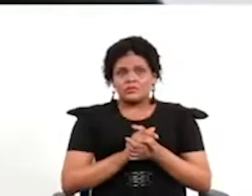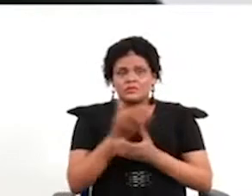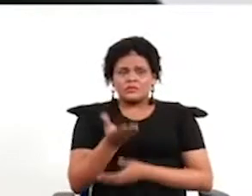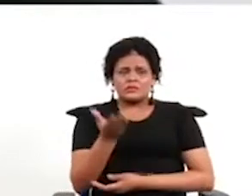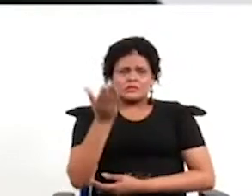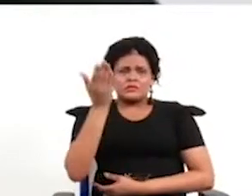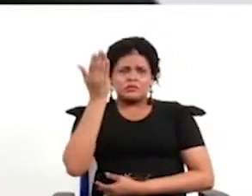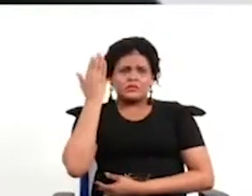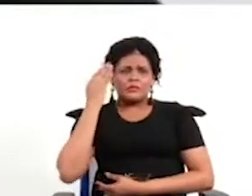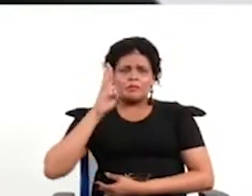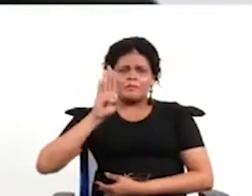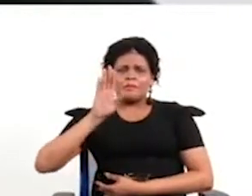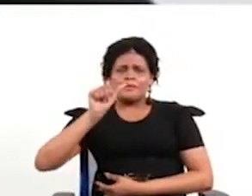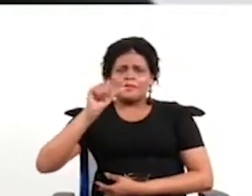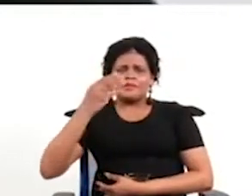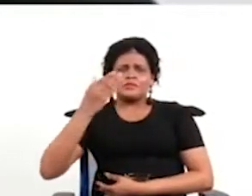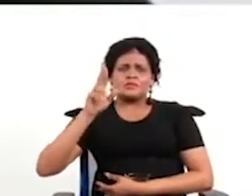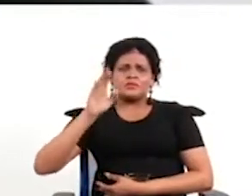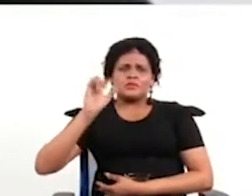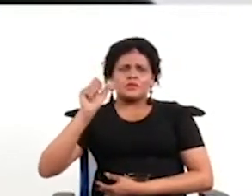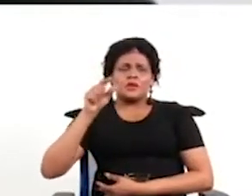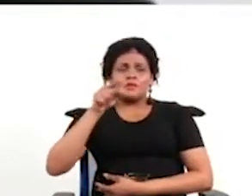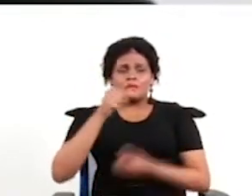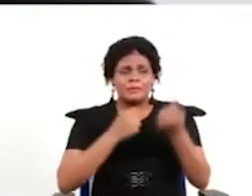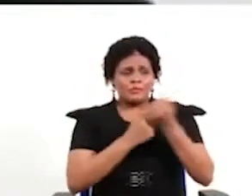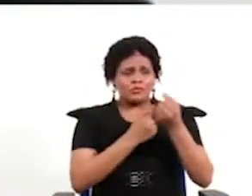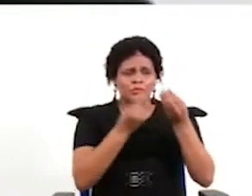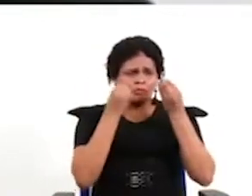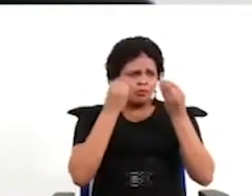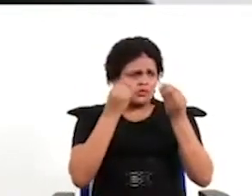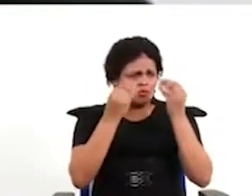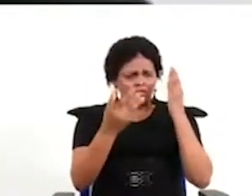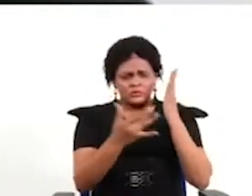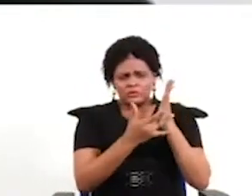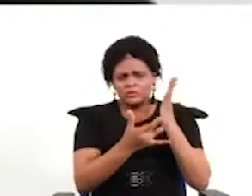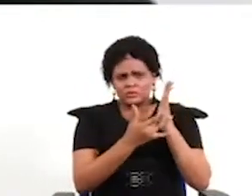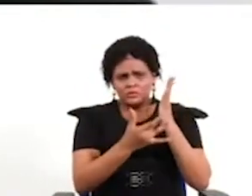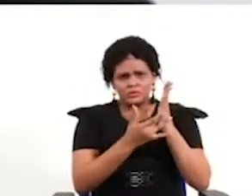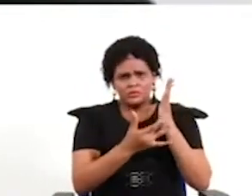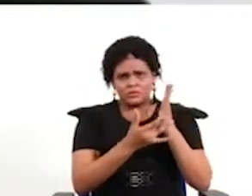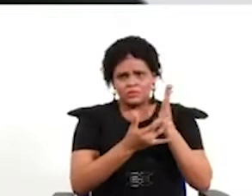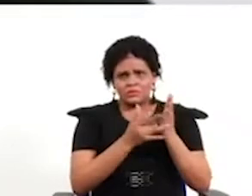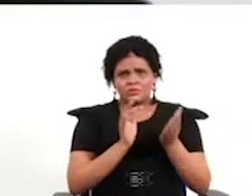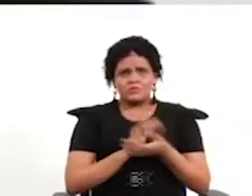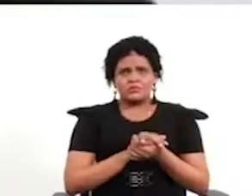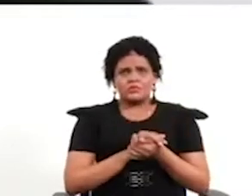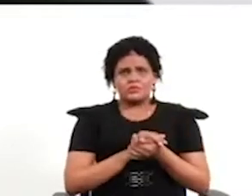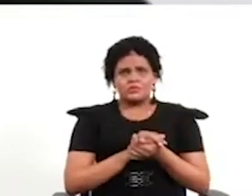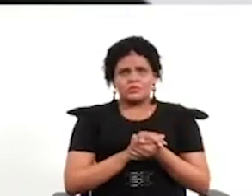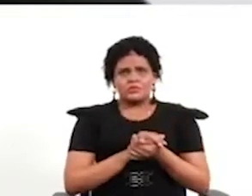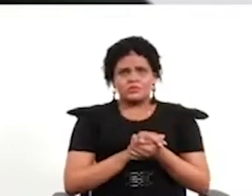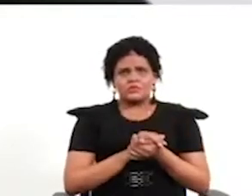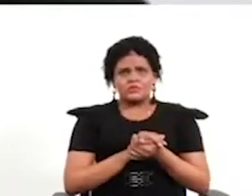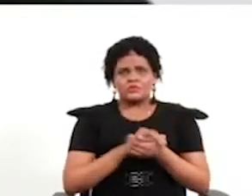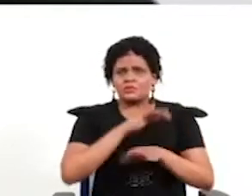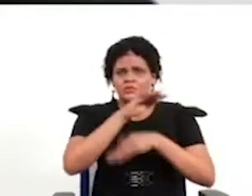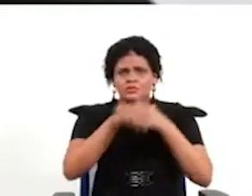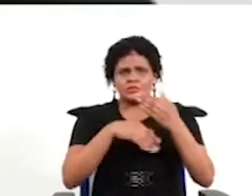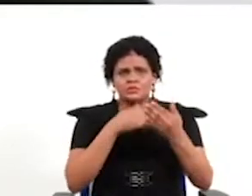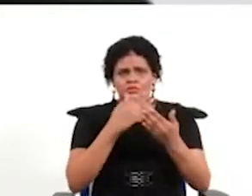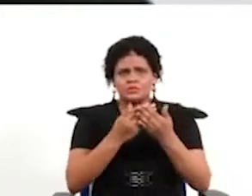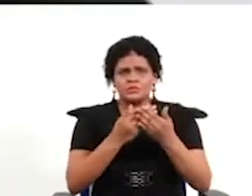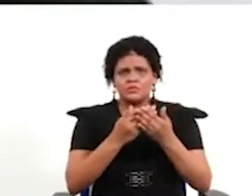que se apoyó mucho en la tecnología para tratar de llegarle a la gente con las propuestas vamos a recoger un poco también